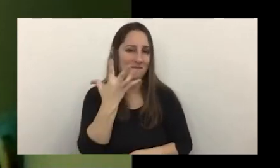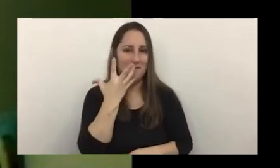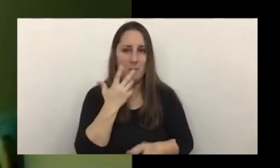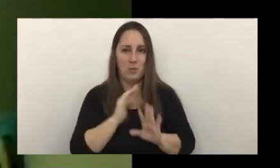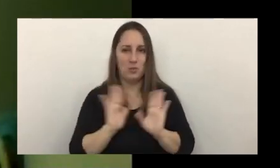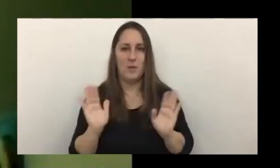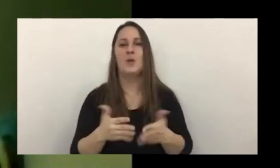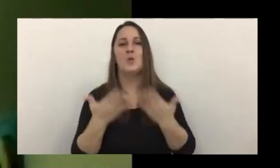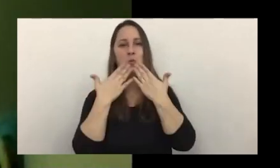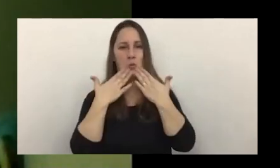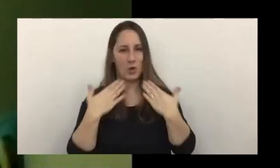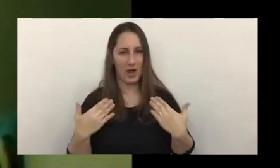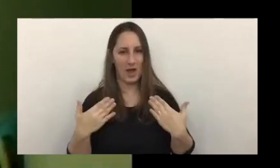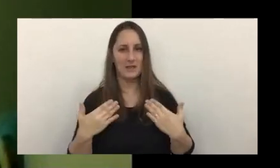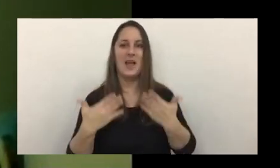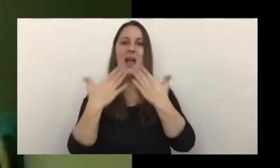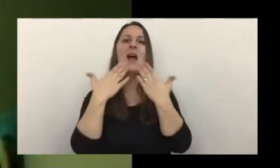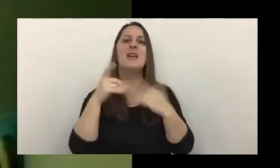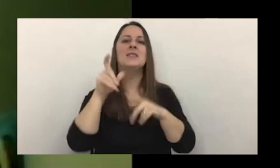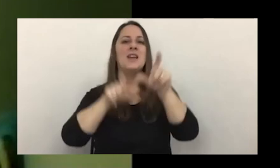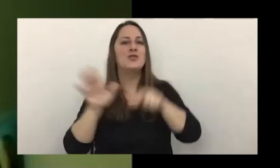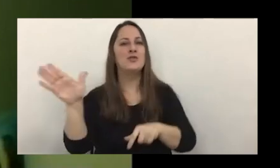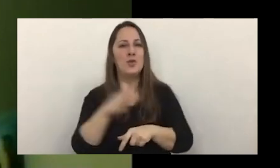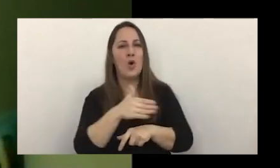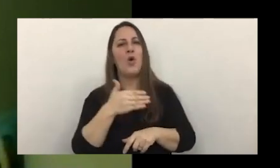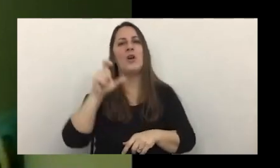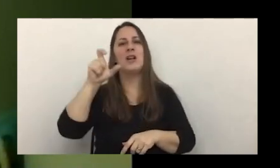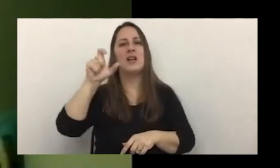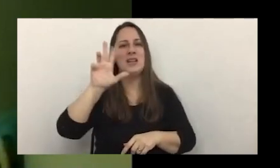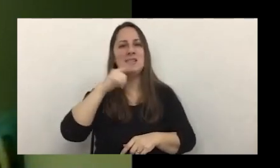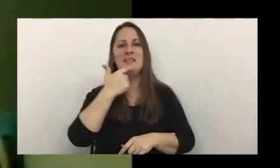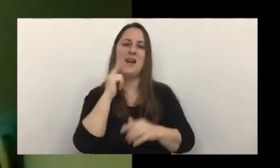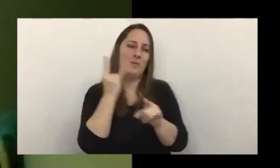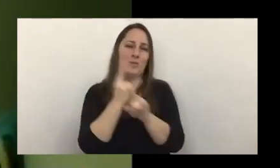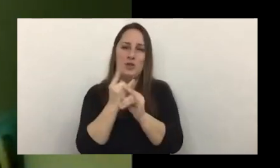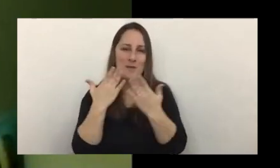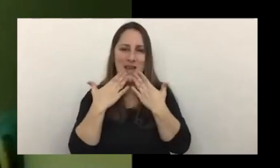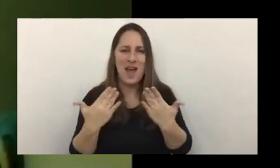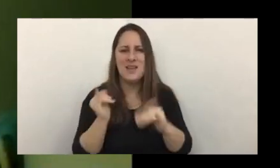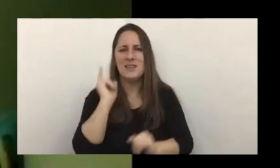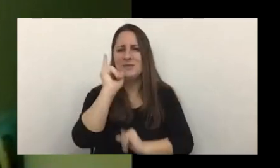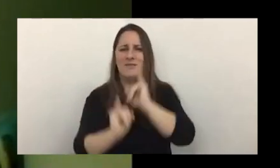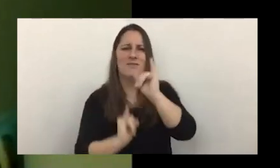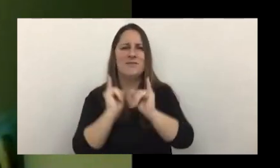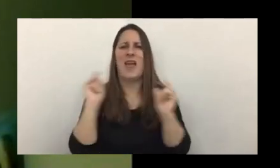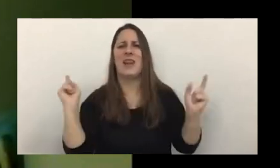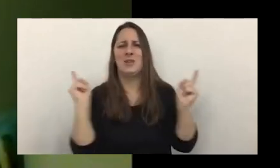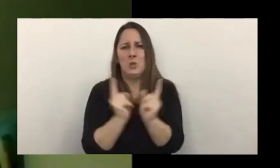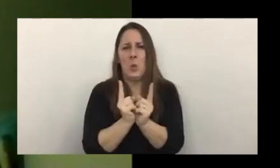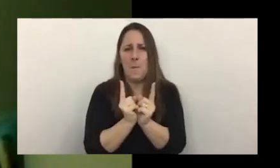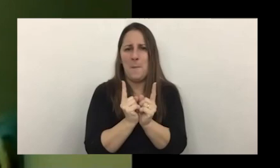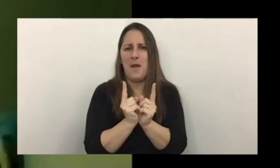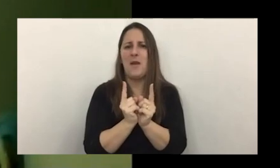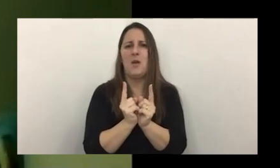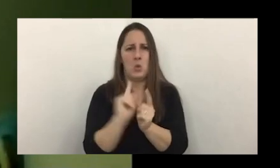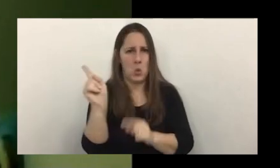que muchísimas gracias gracias a todos también por acompañarnos a Cristina como siempre por ese maravilloso resumen que hace al inicio que no